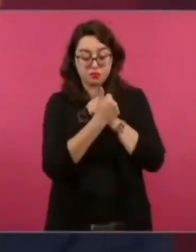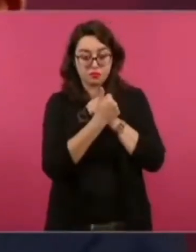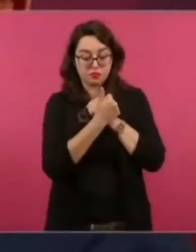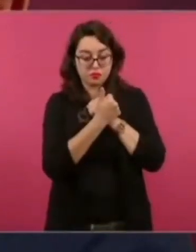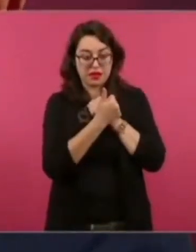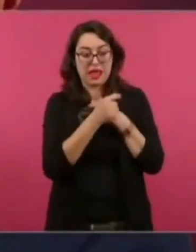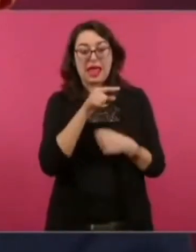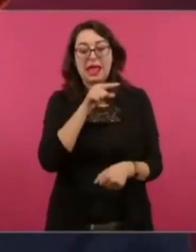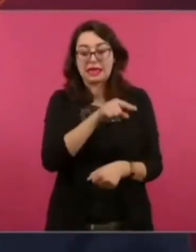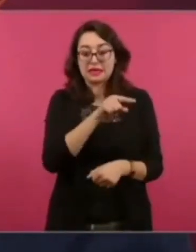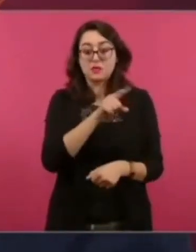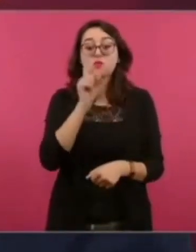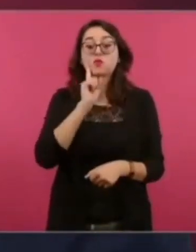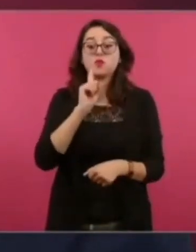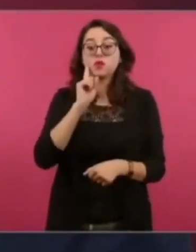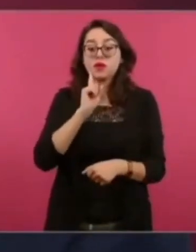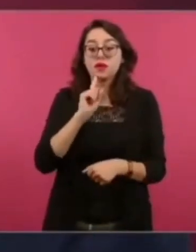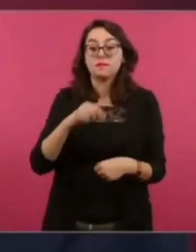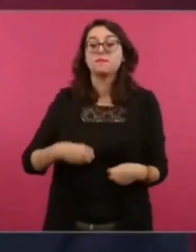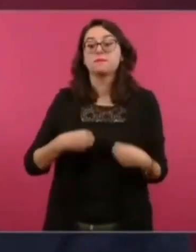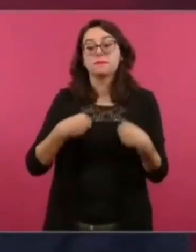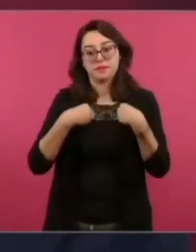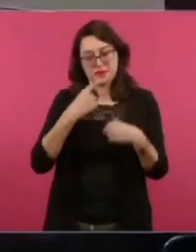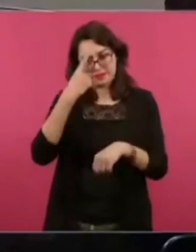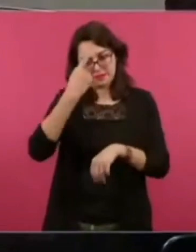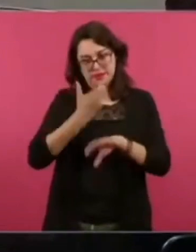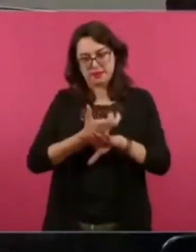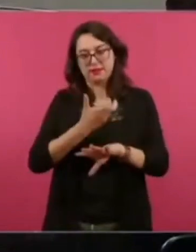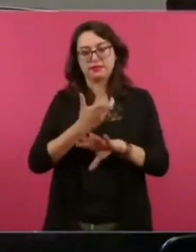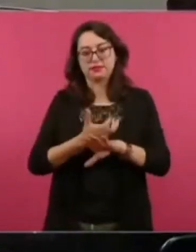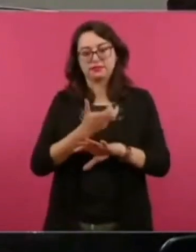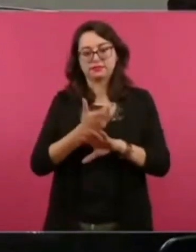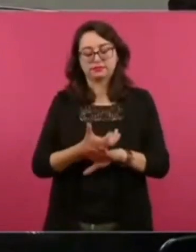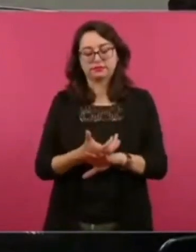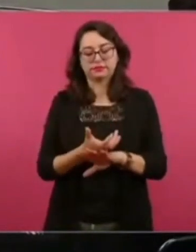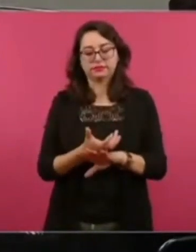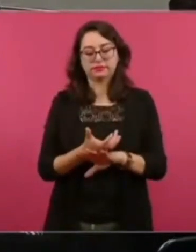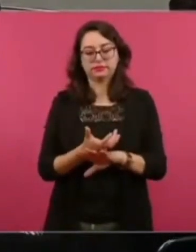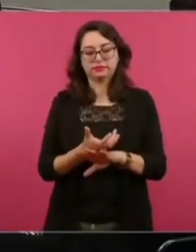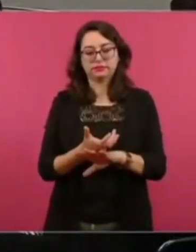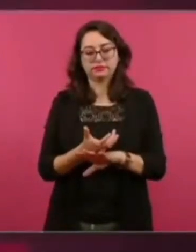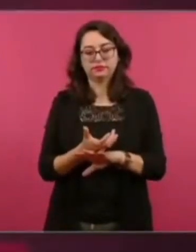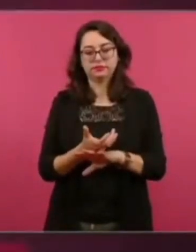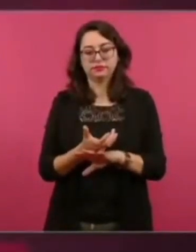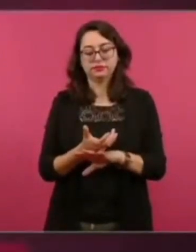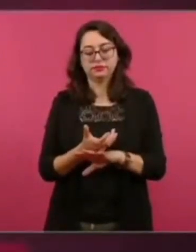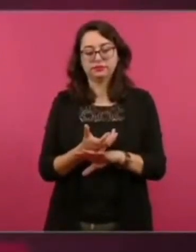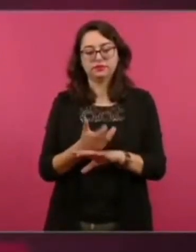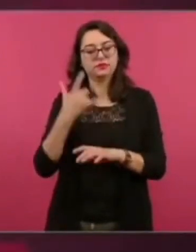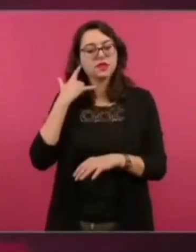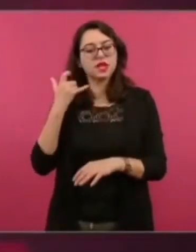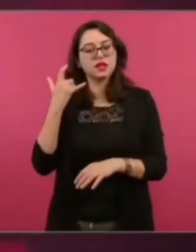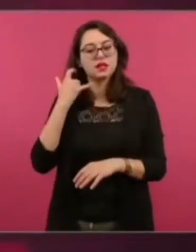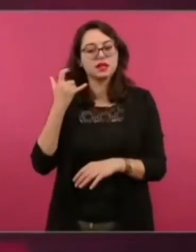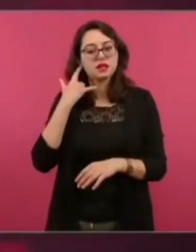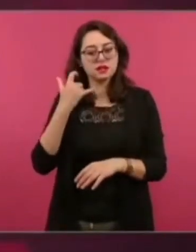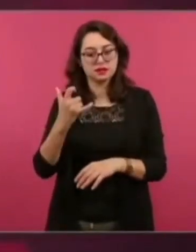vive en Estados Unidos, en California.